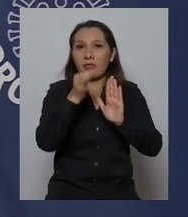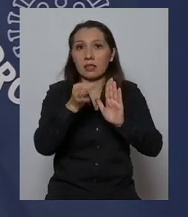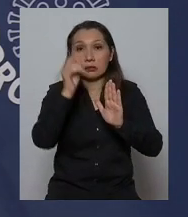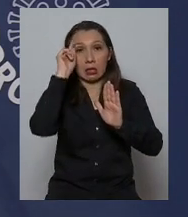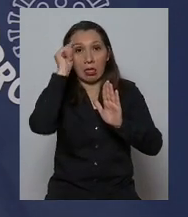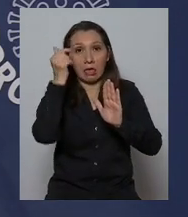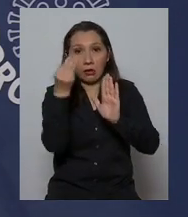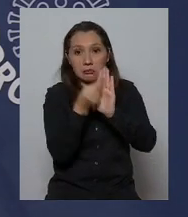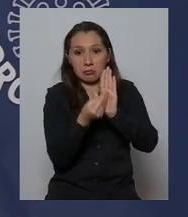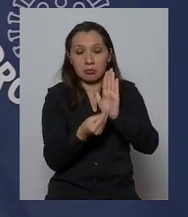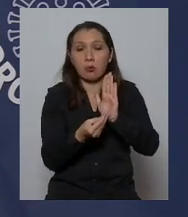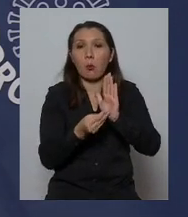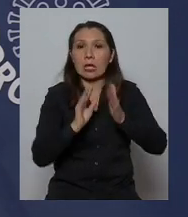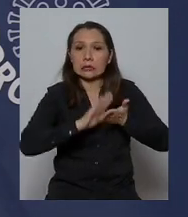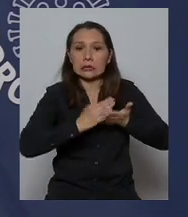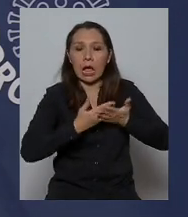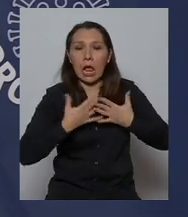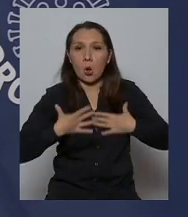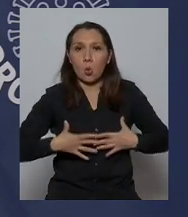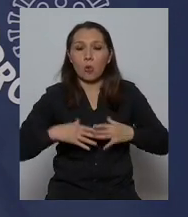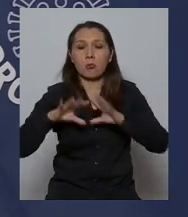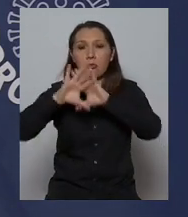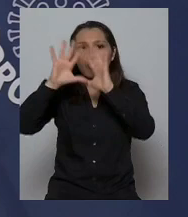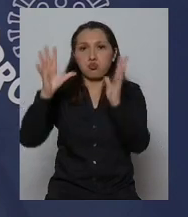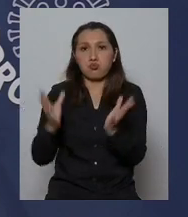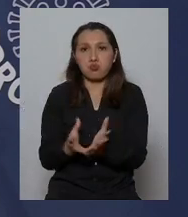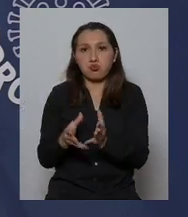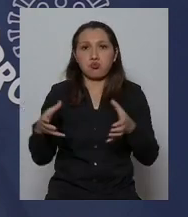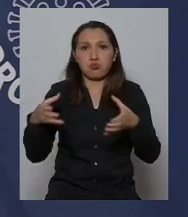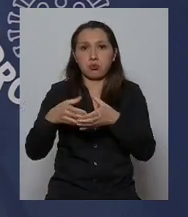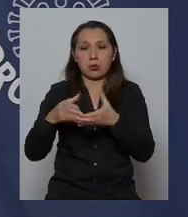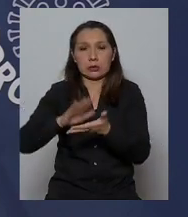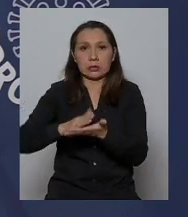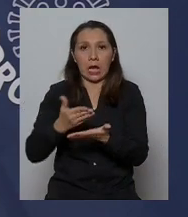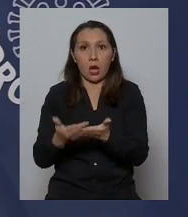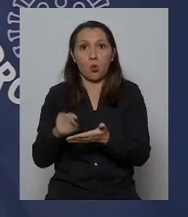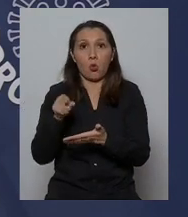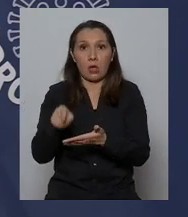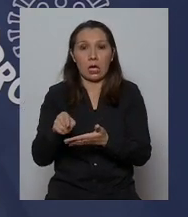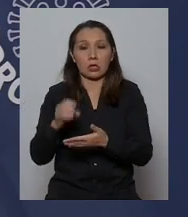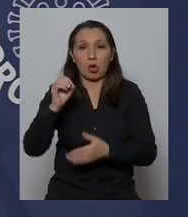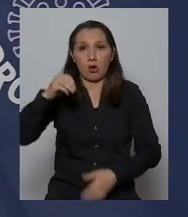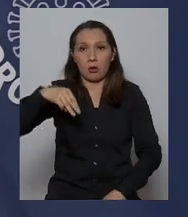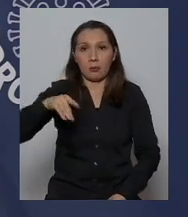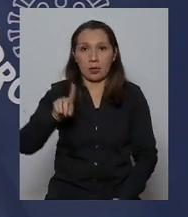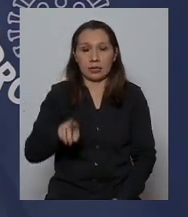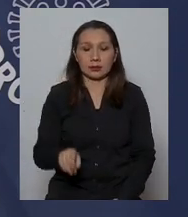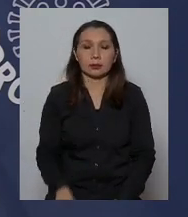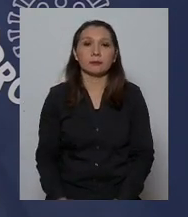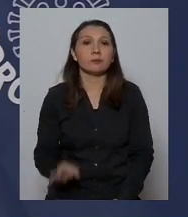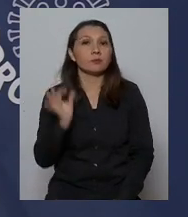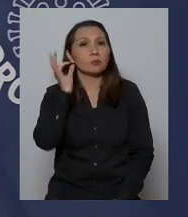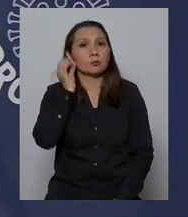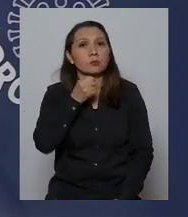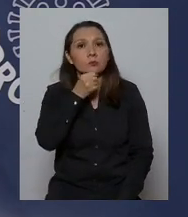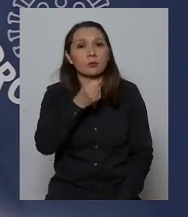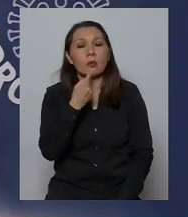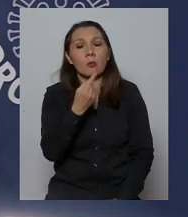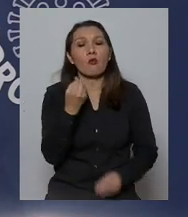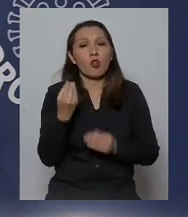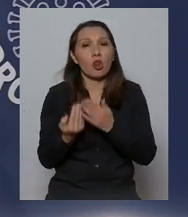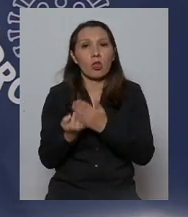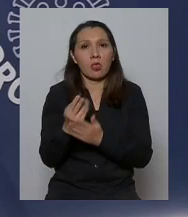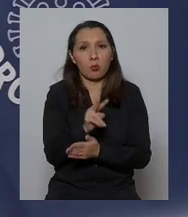iniciativas epidemiológicas de la organización mundial de la salud buen día ministro sus